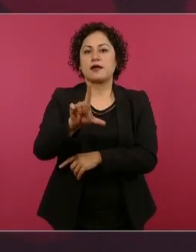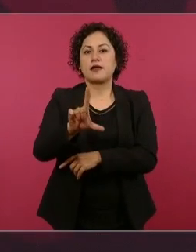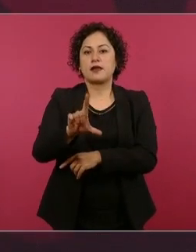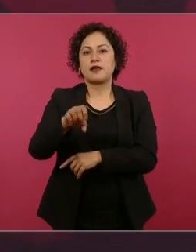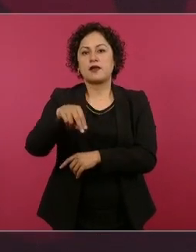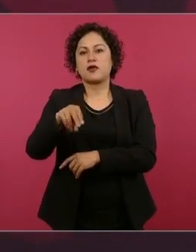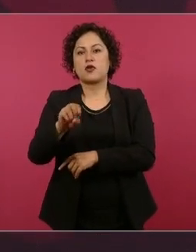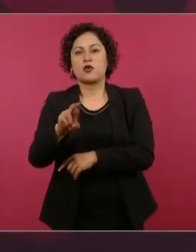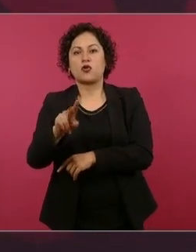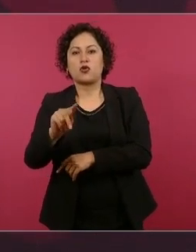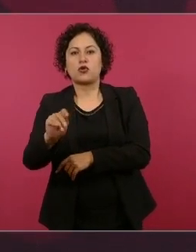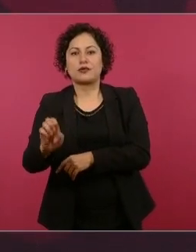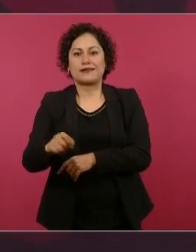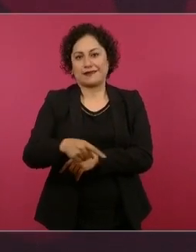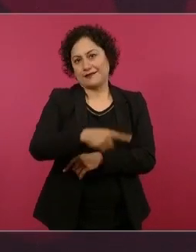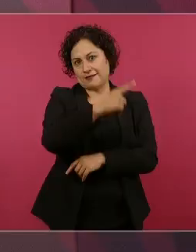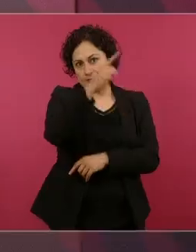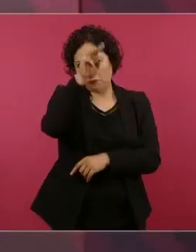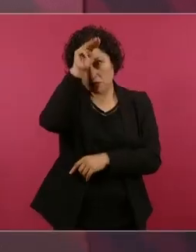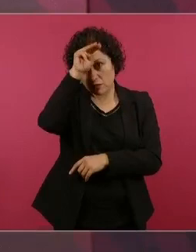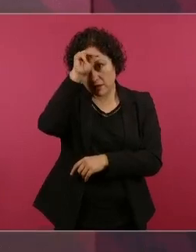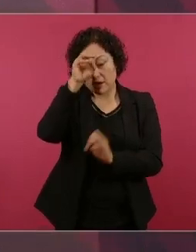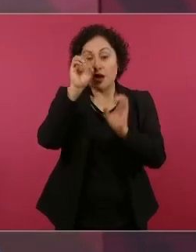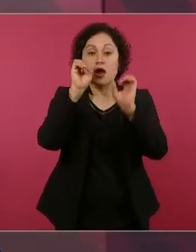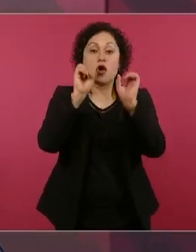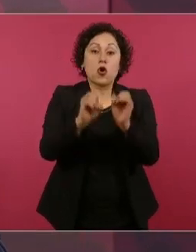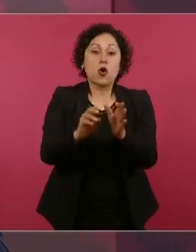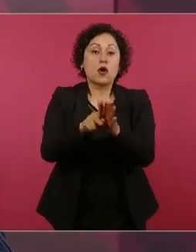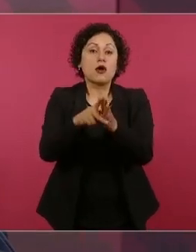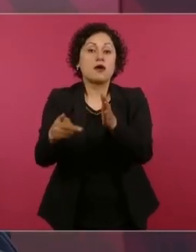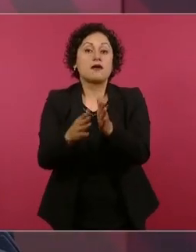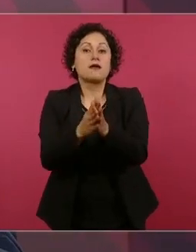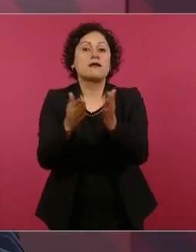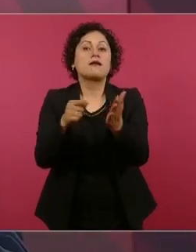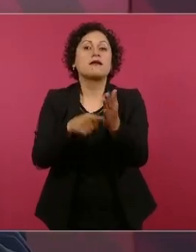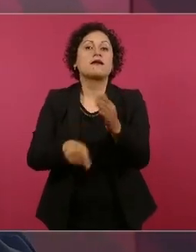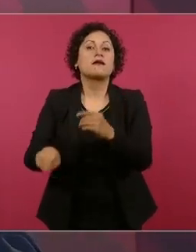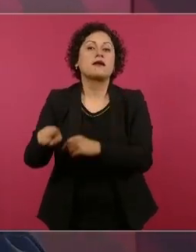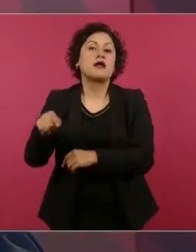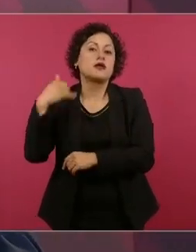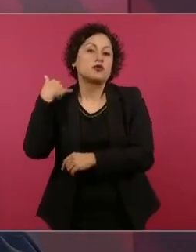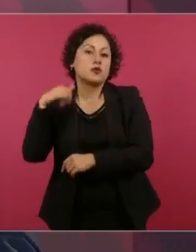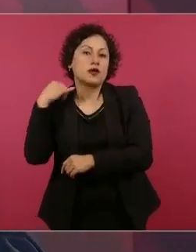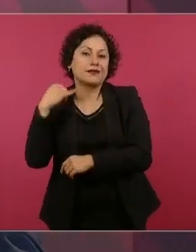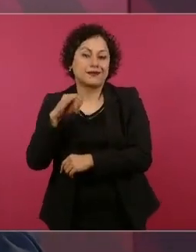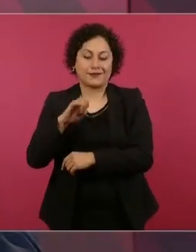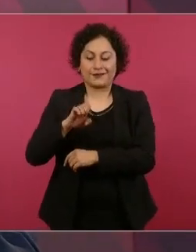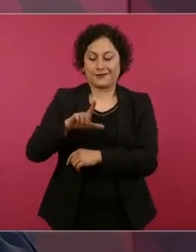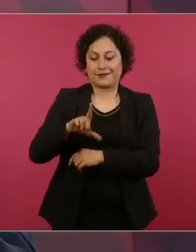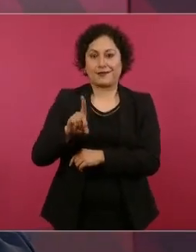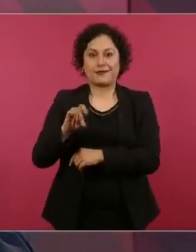o al diario de Yucatán, en media.